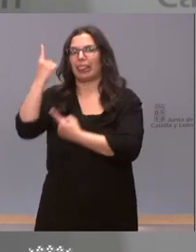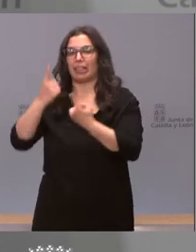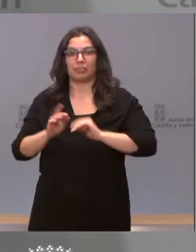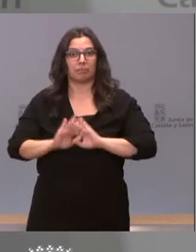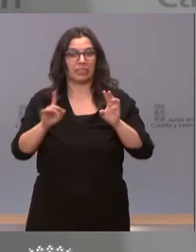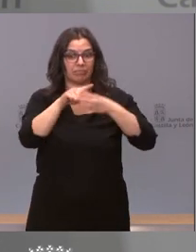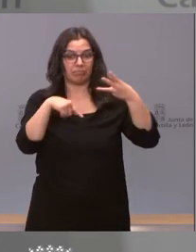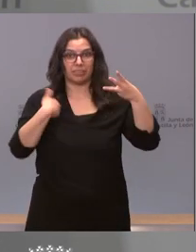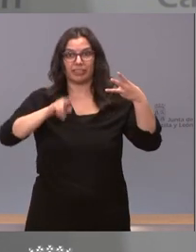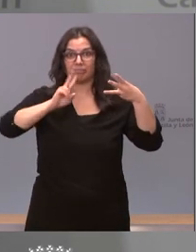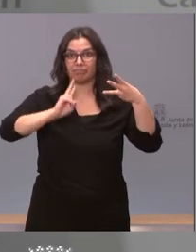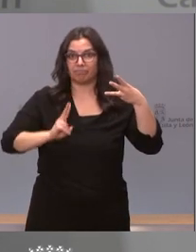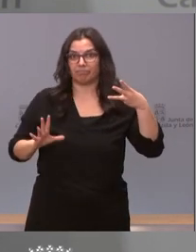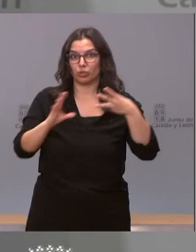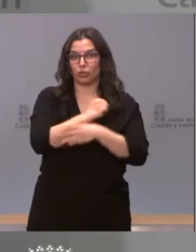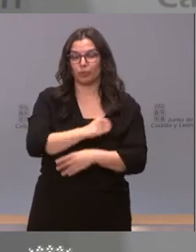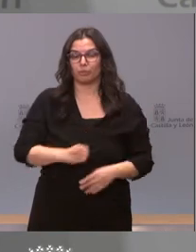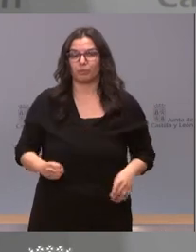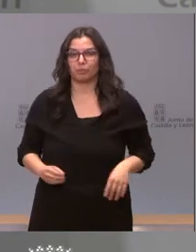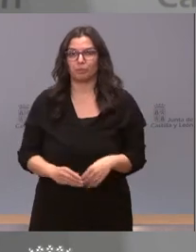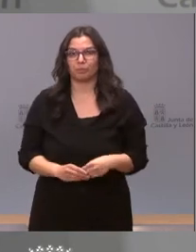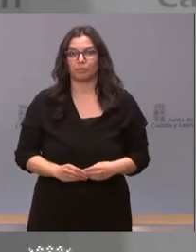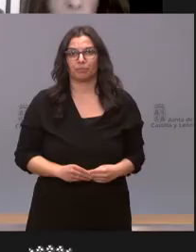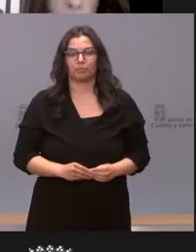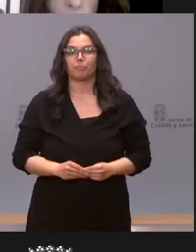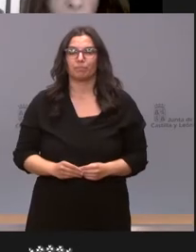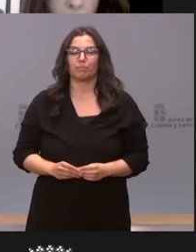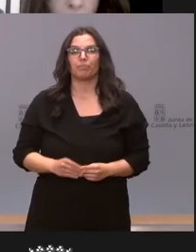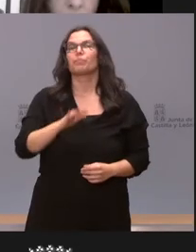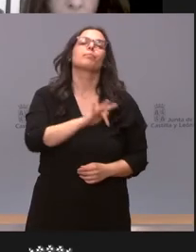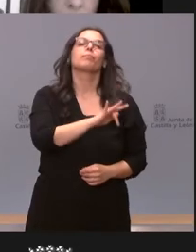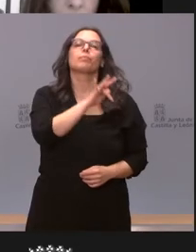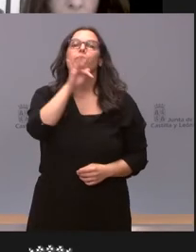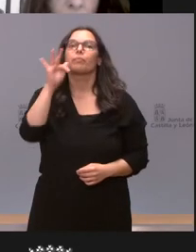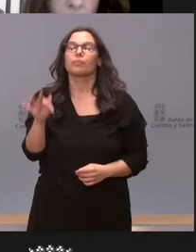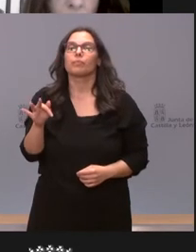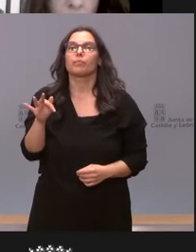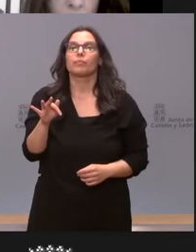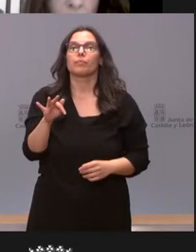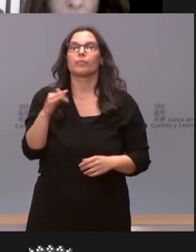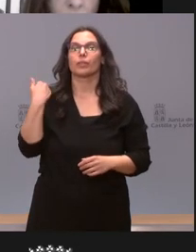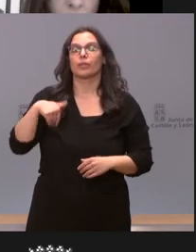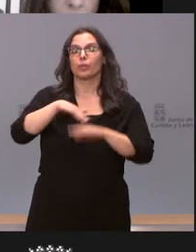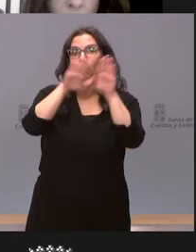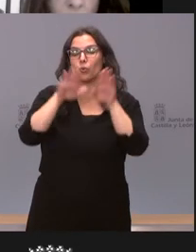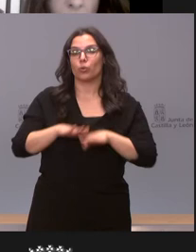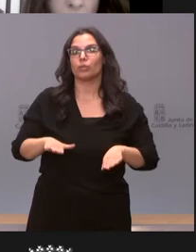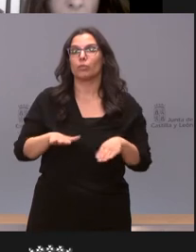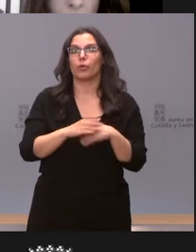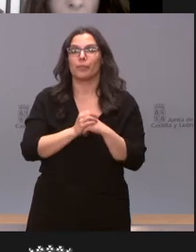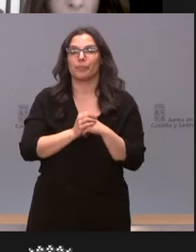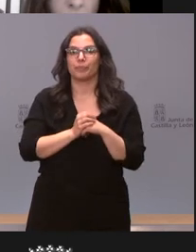yo creo que le he contestado a todas las preguntas Sí, así es así que cierra este turno de preguntas